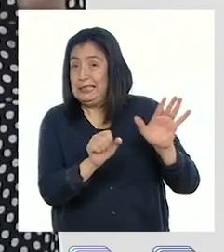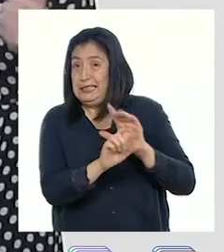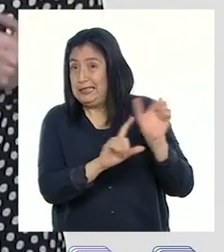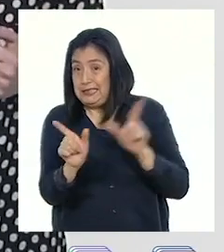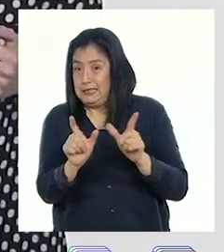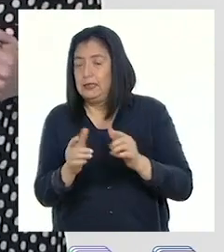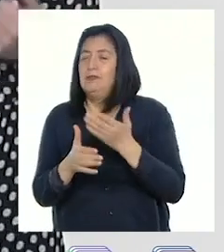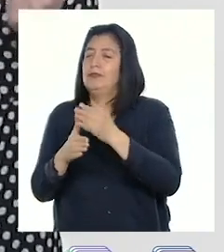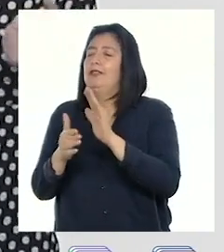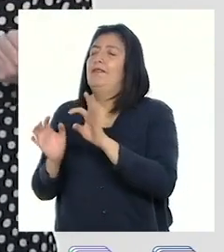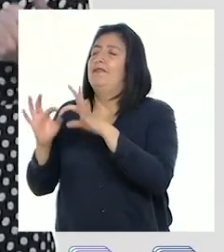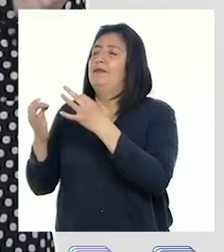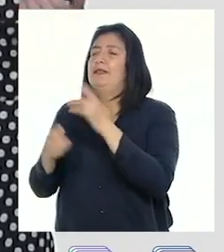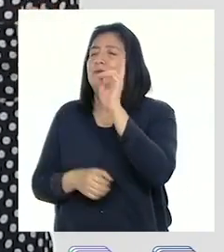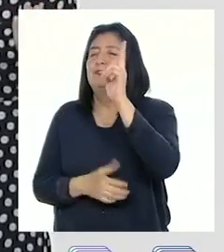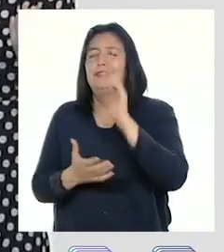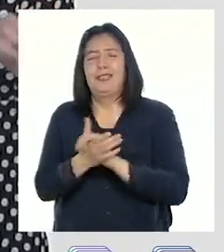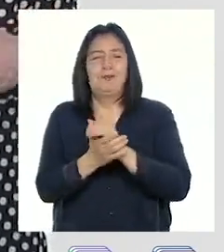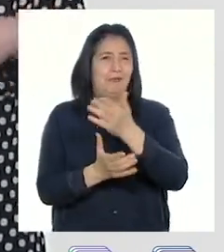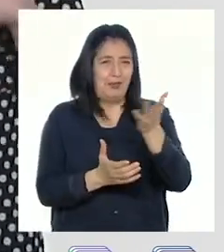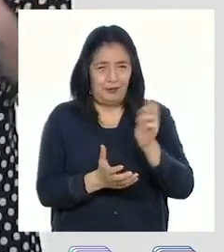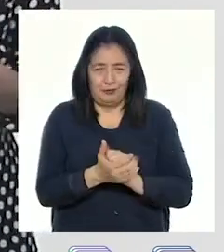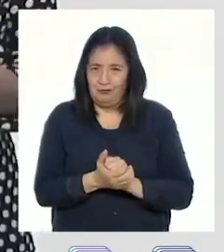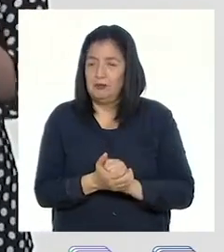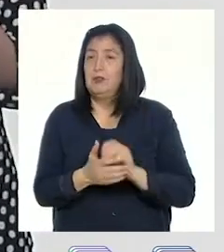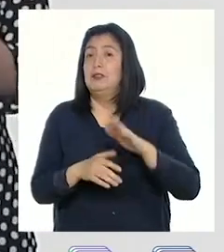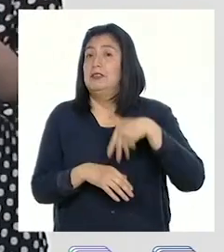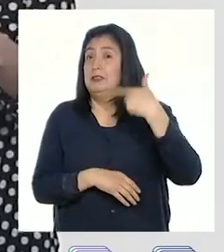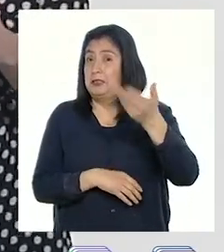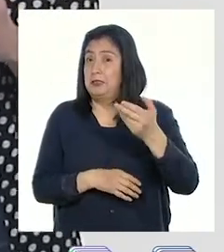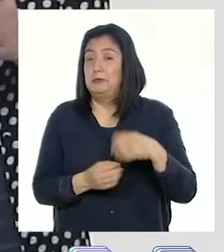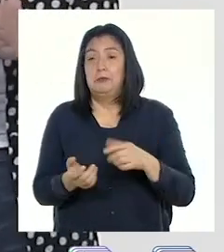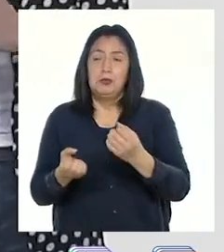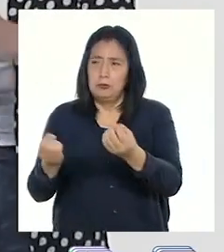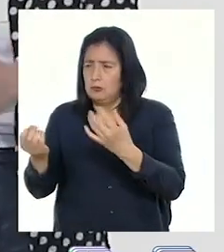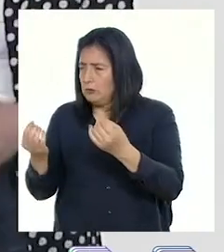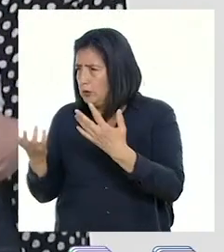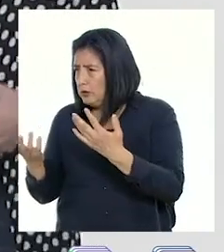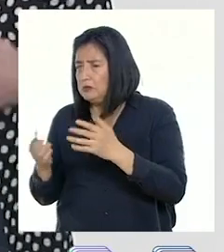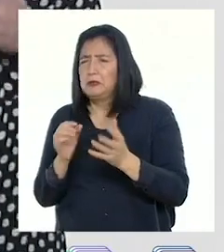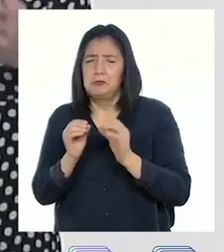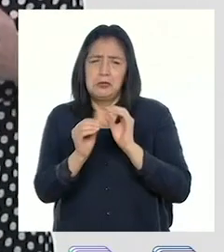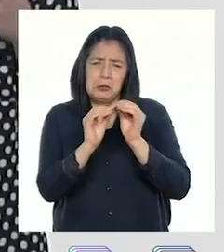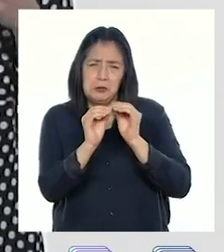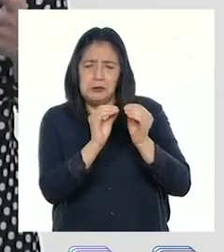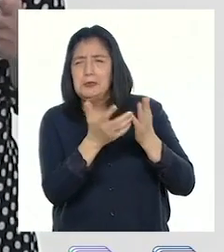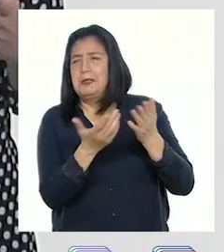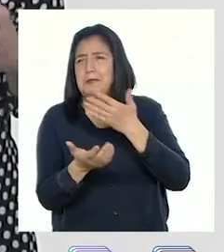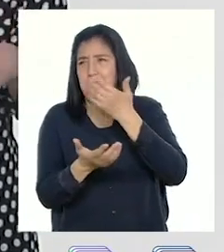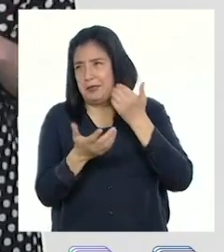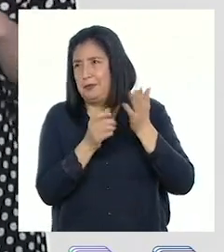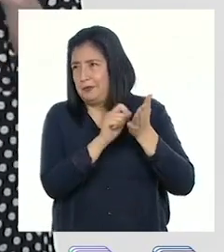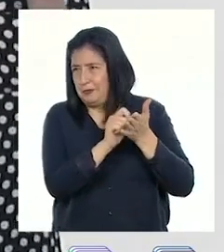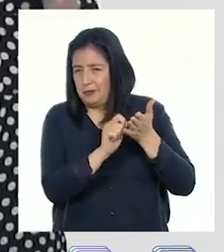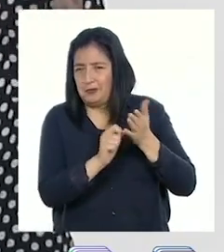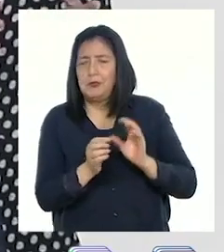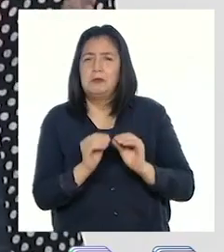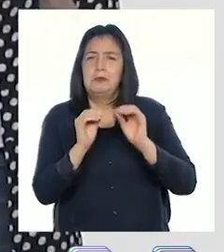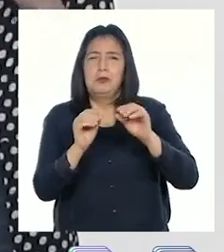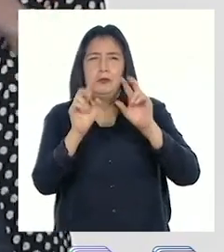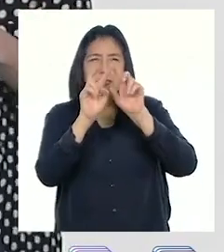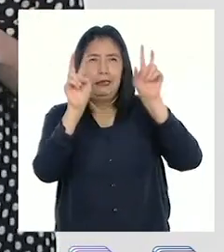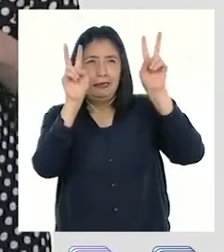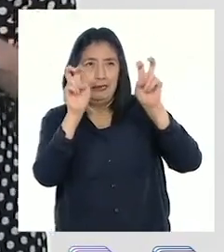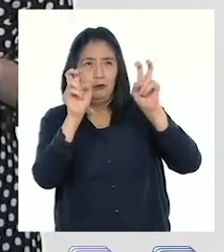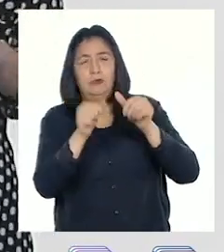compártanlas con sus familiares, profesores y compañeros. Luego, con los comentarios obtenidos, realiza las mejoras necesarias, colócalos